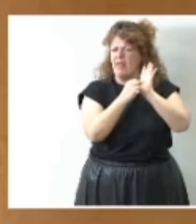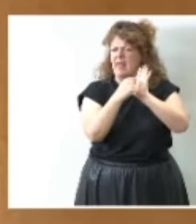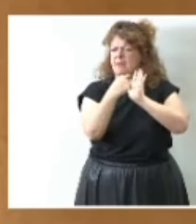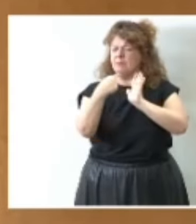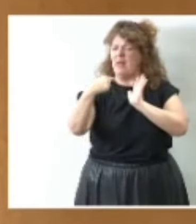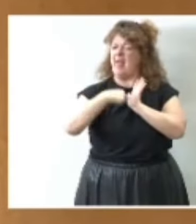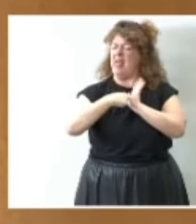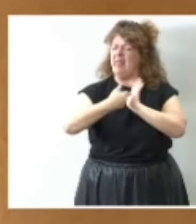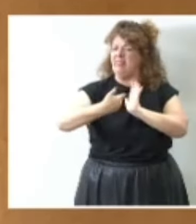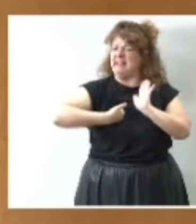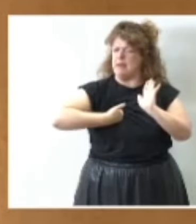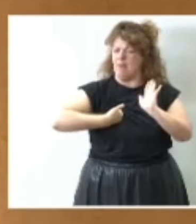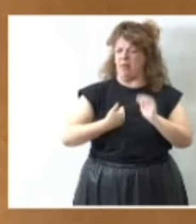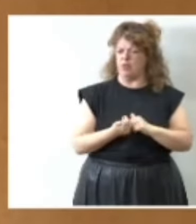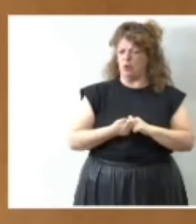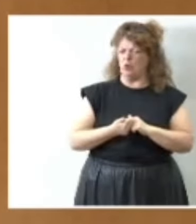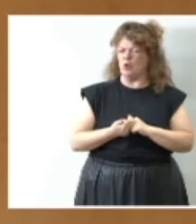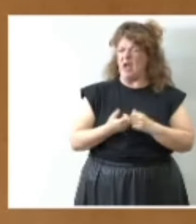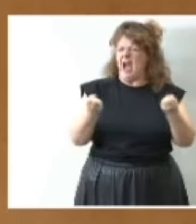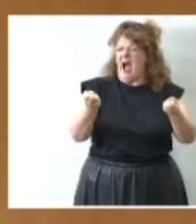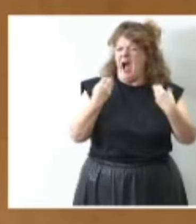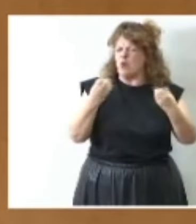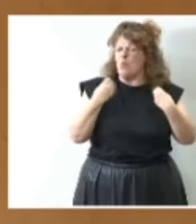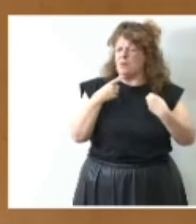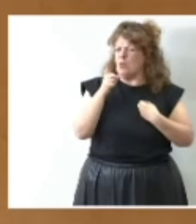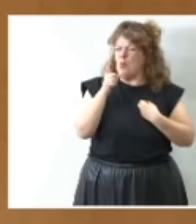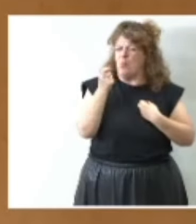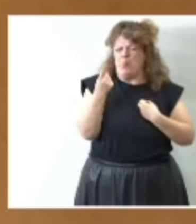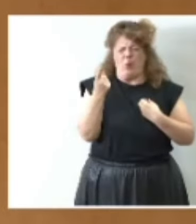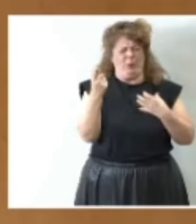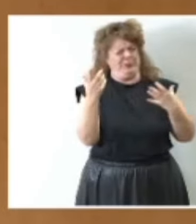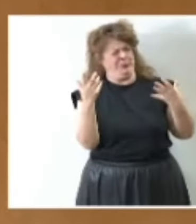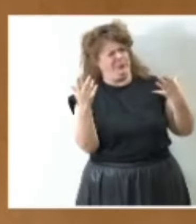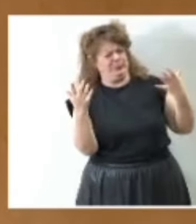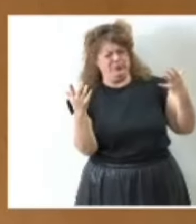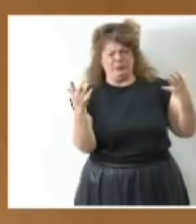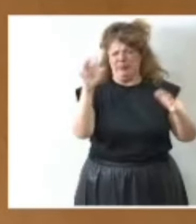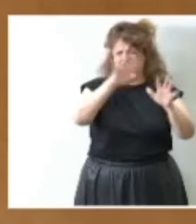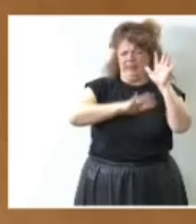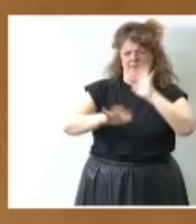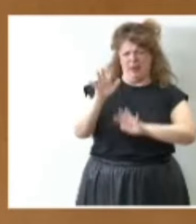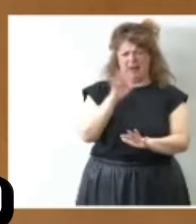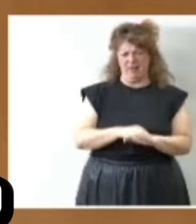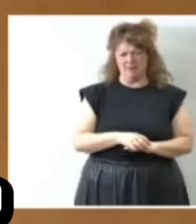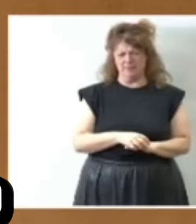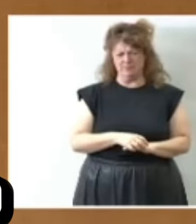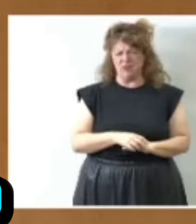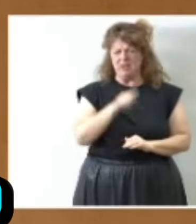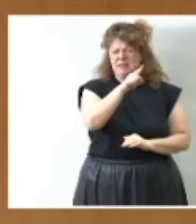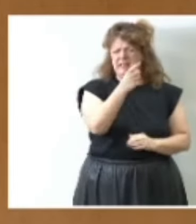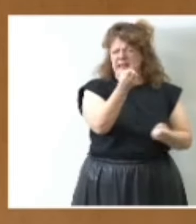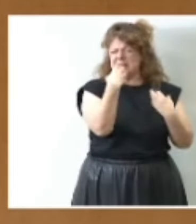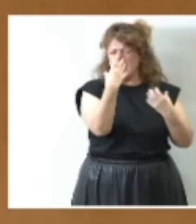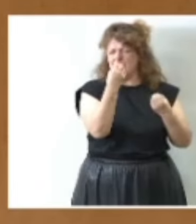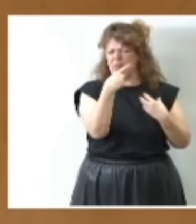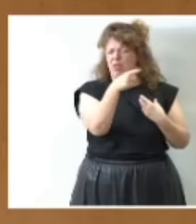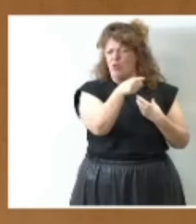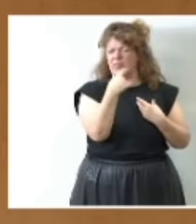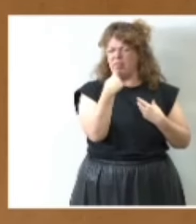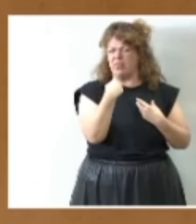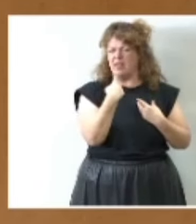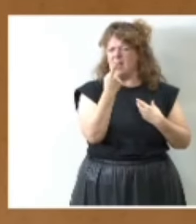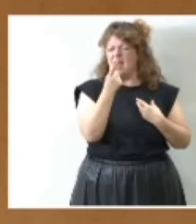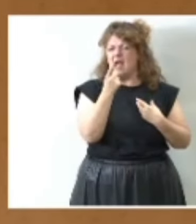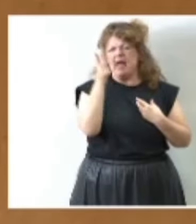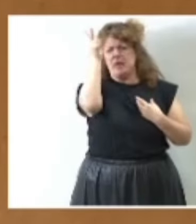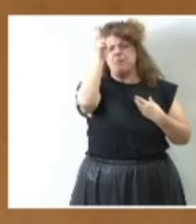digamos argumentación que a me parece un tanto alambicada es decir usted en su intervención ha venido a sostener una